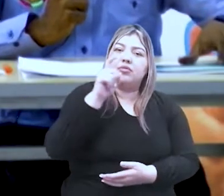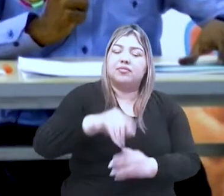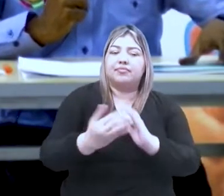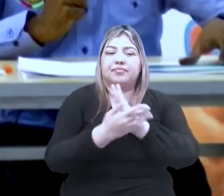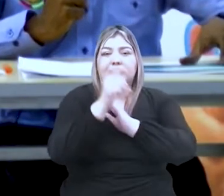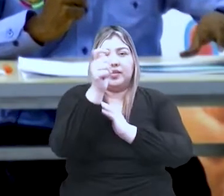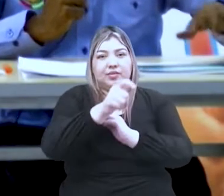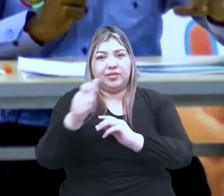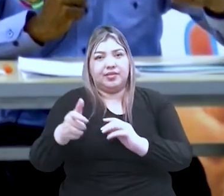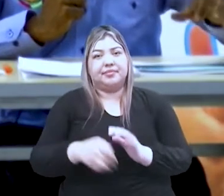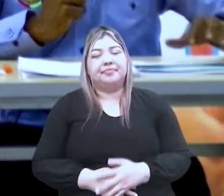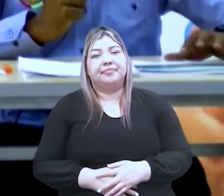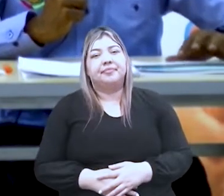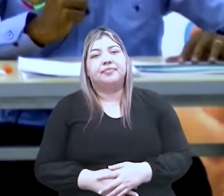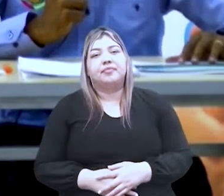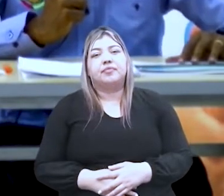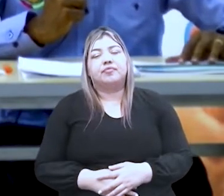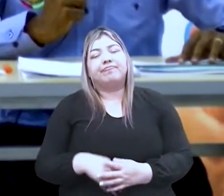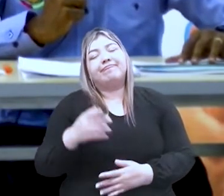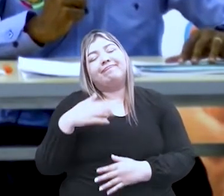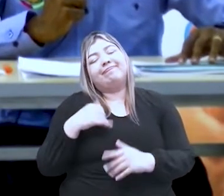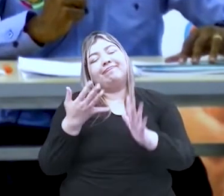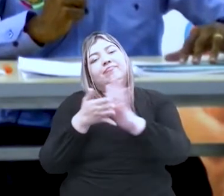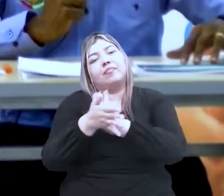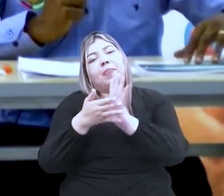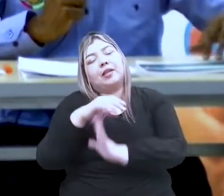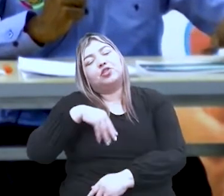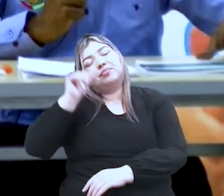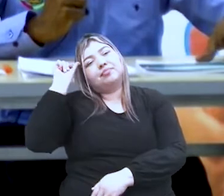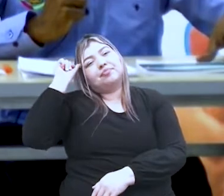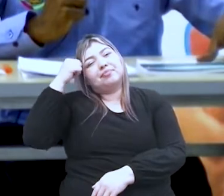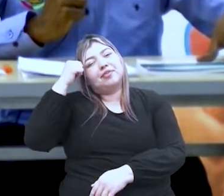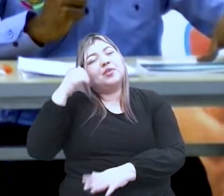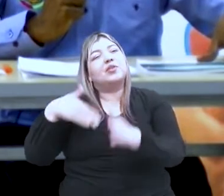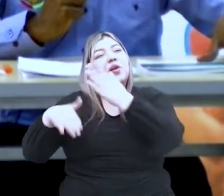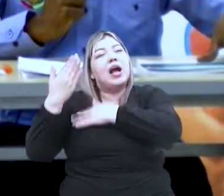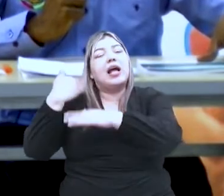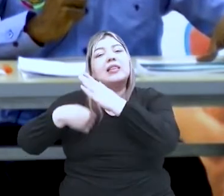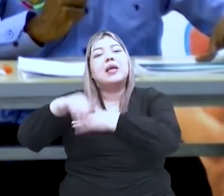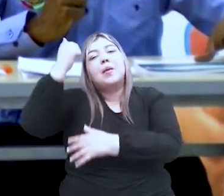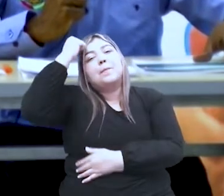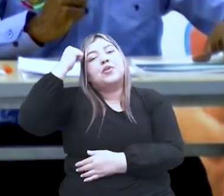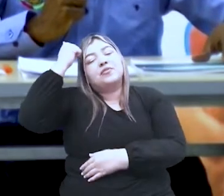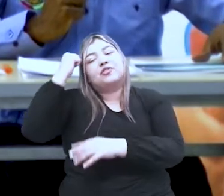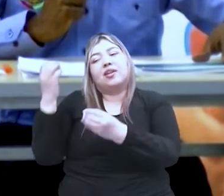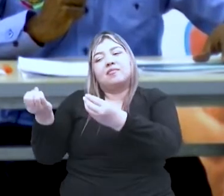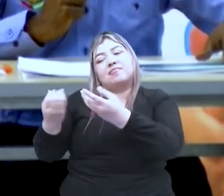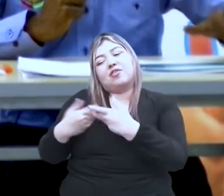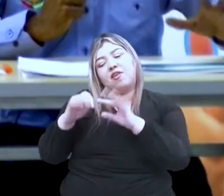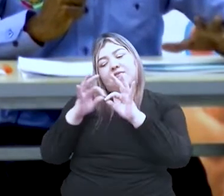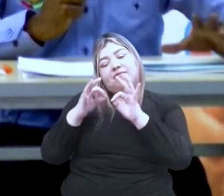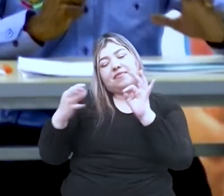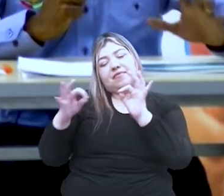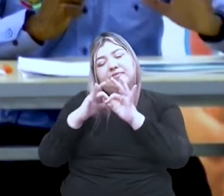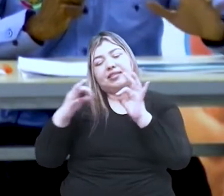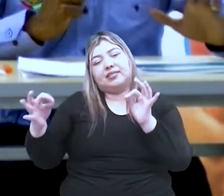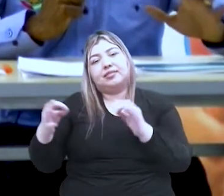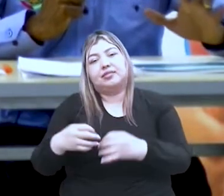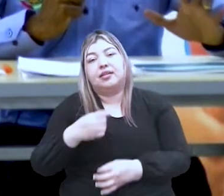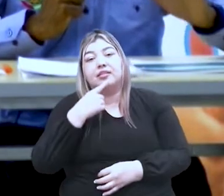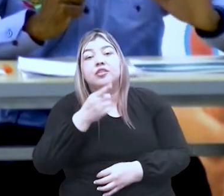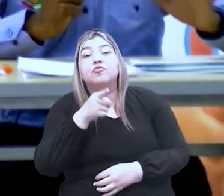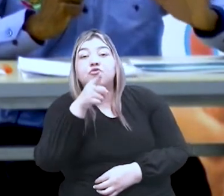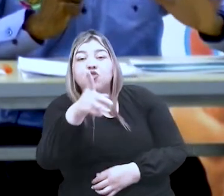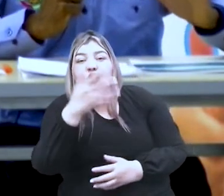pues decirle, yo recuerdo una maestra que cuando estudiaba nos contaba esta frase tan importante, dime cómo